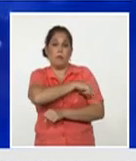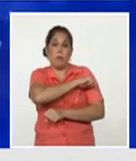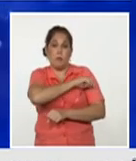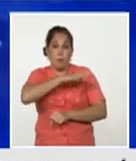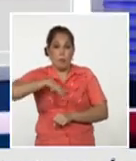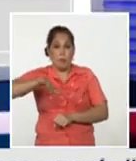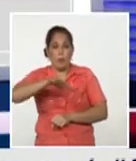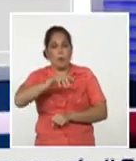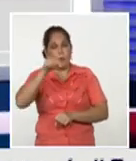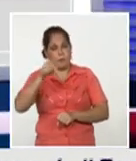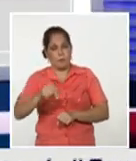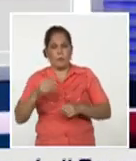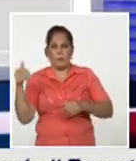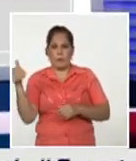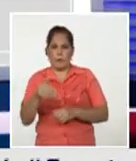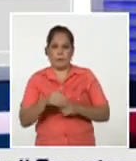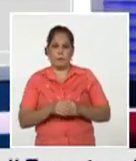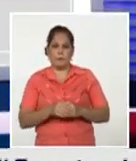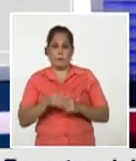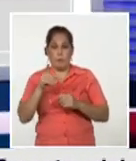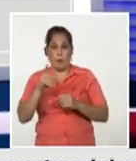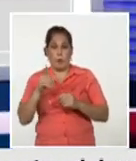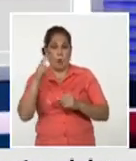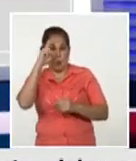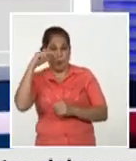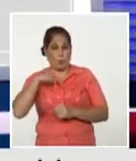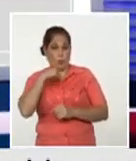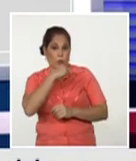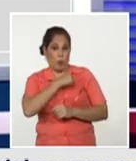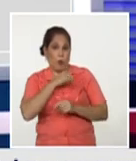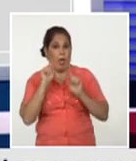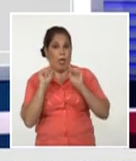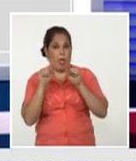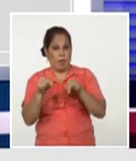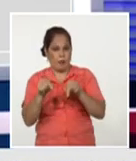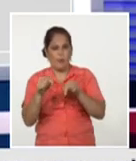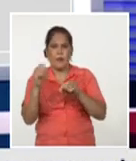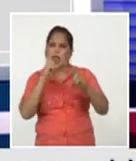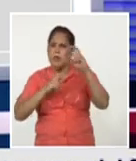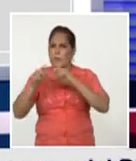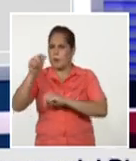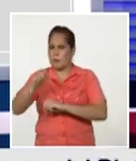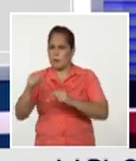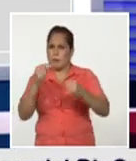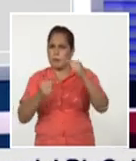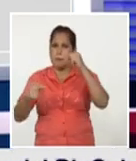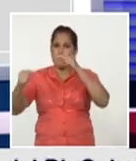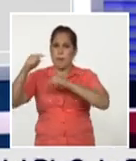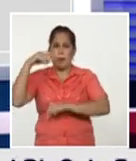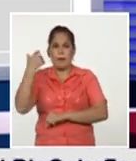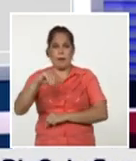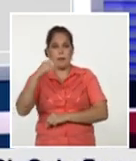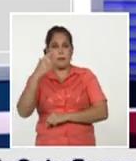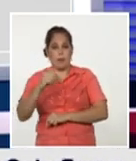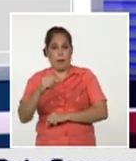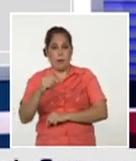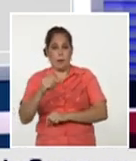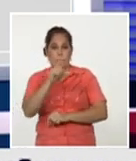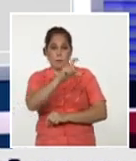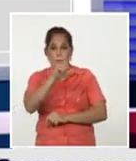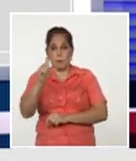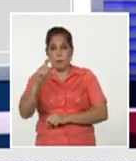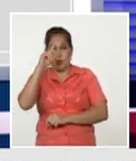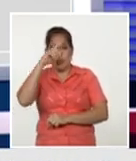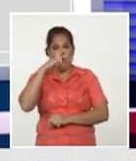conversamos con la doctora en ciencias María Eugenia Toledo Romaní investigadora principal de los ensayos clínicos de Soberana 02